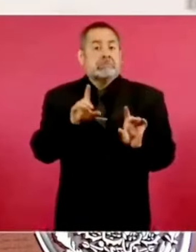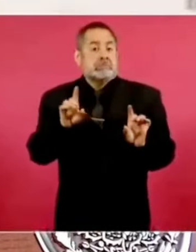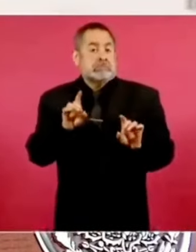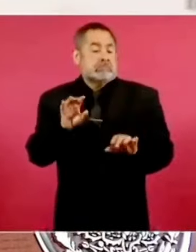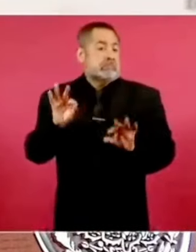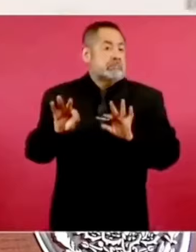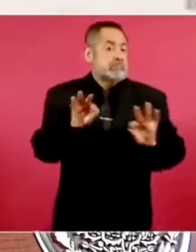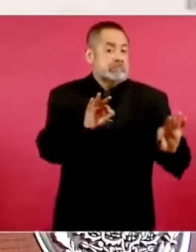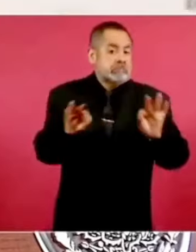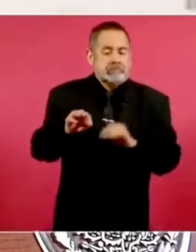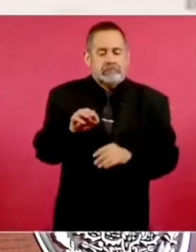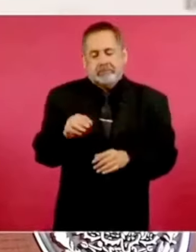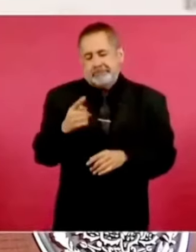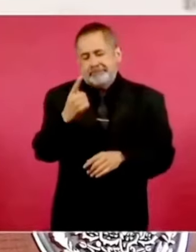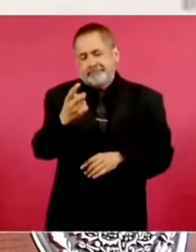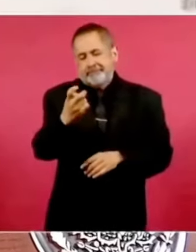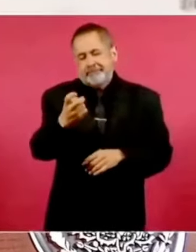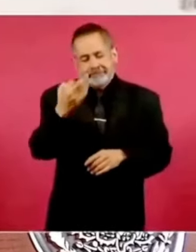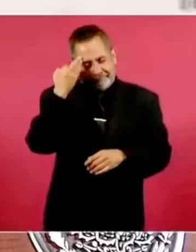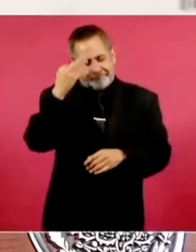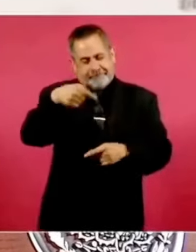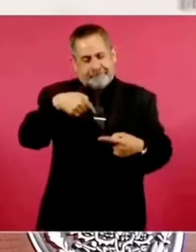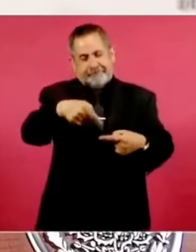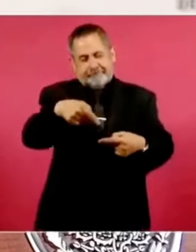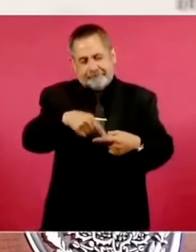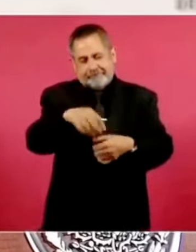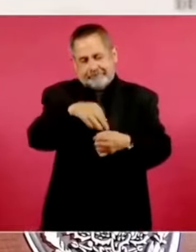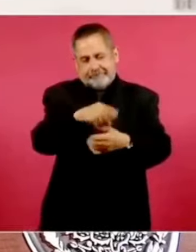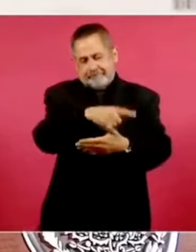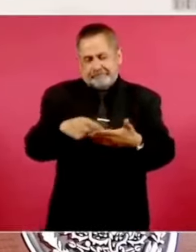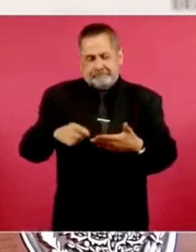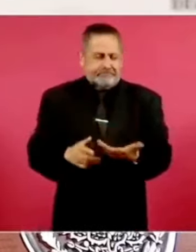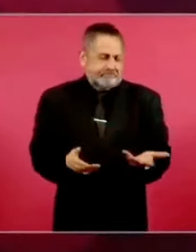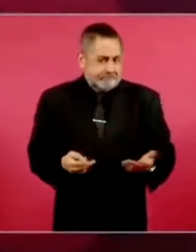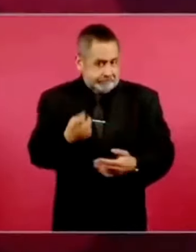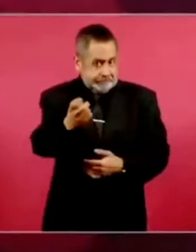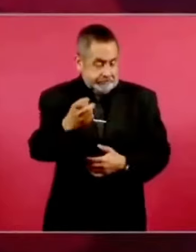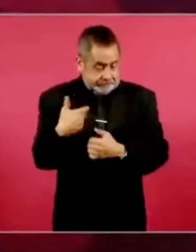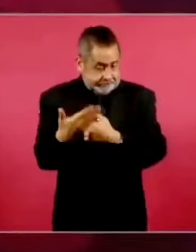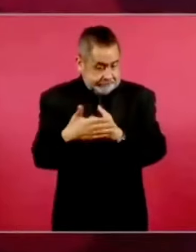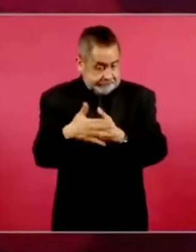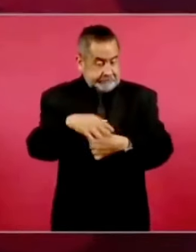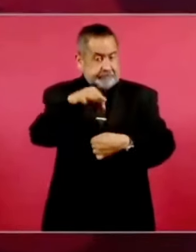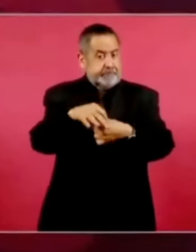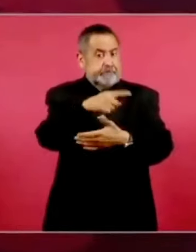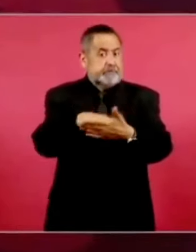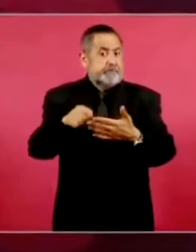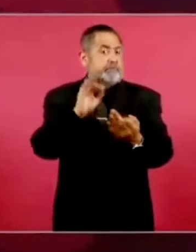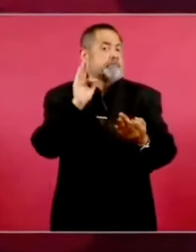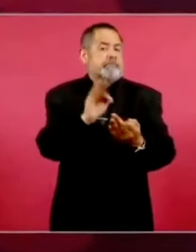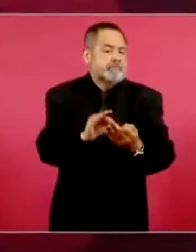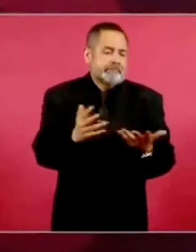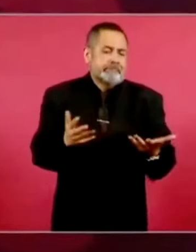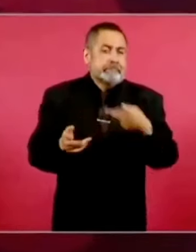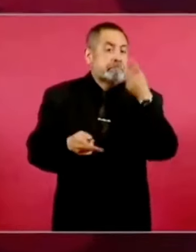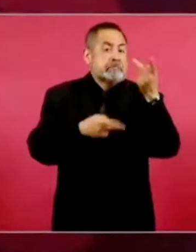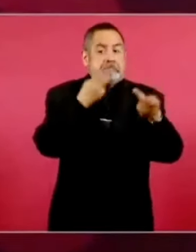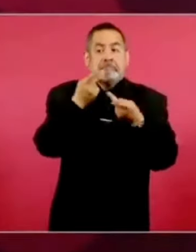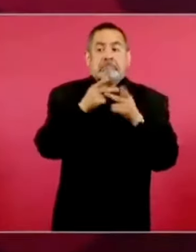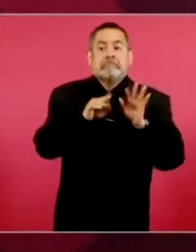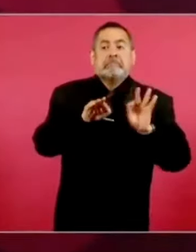temporada, como hay elecciones, hay